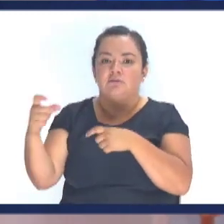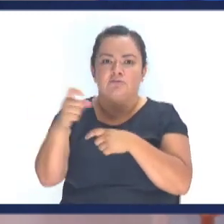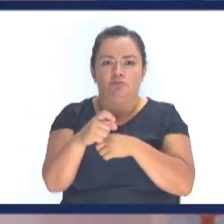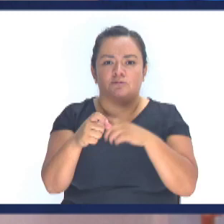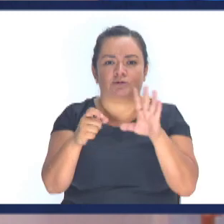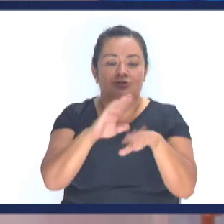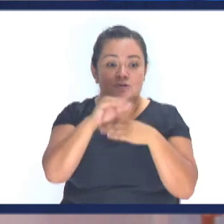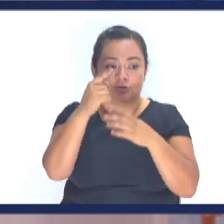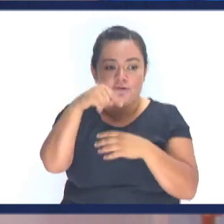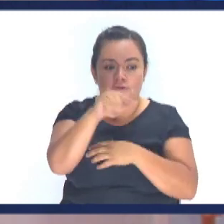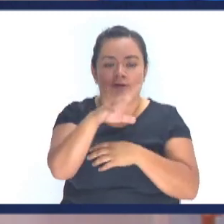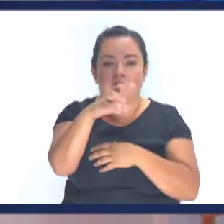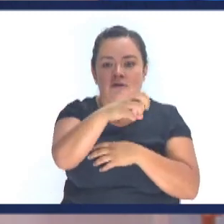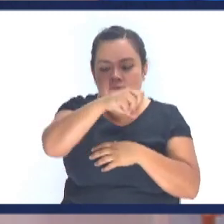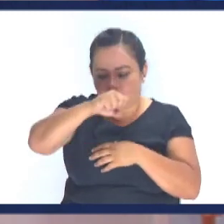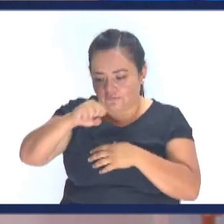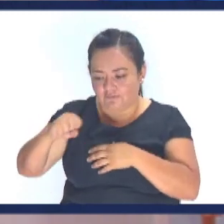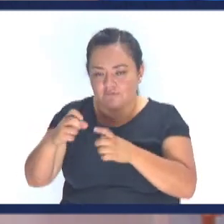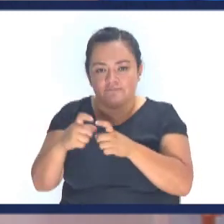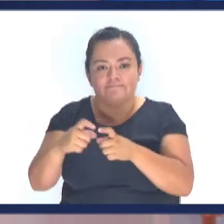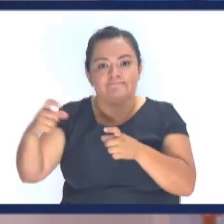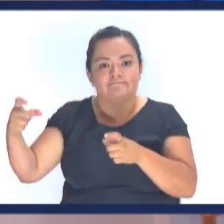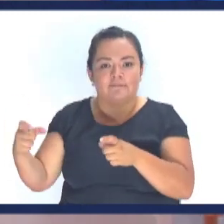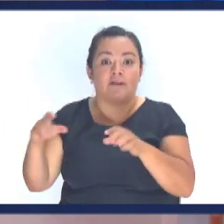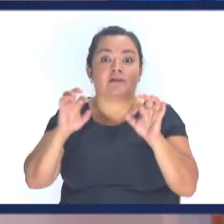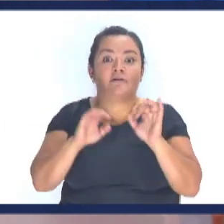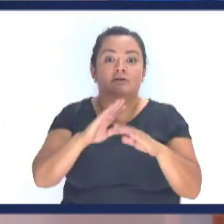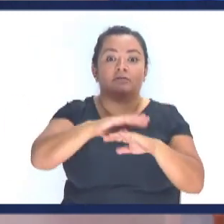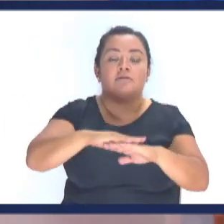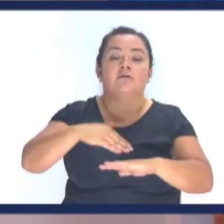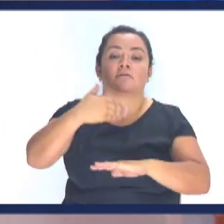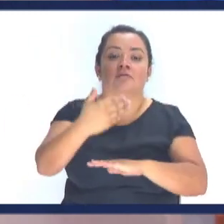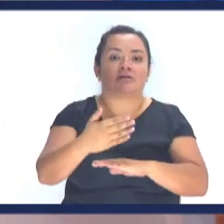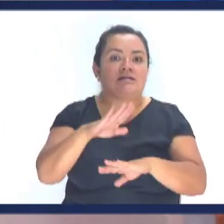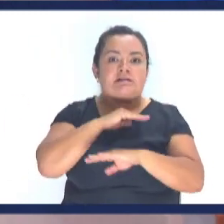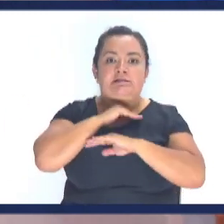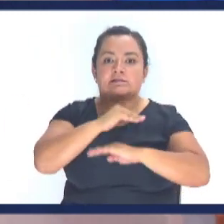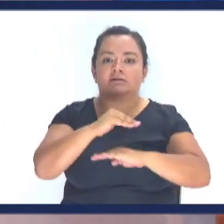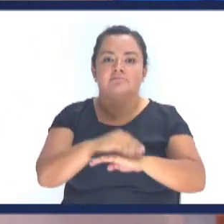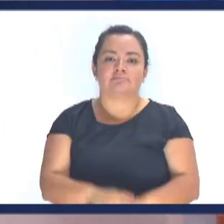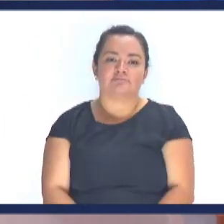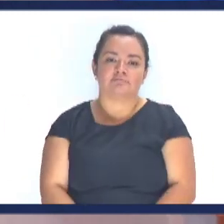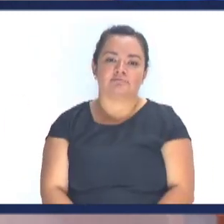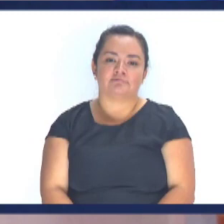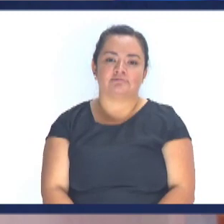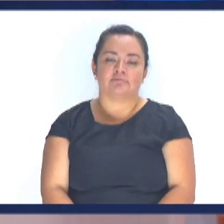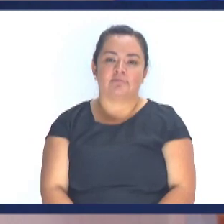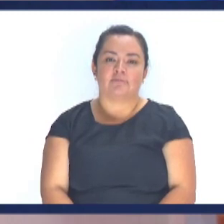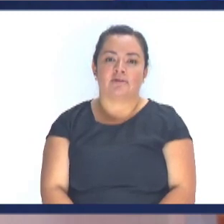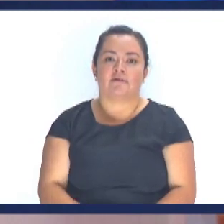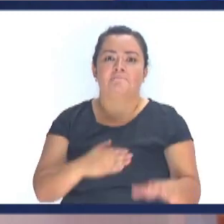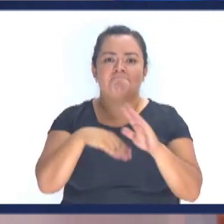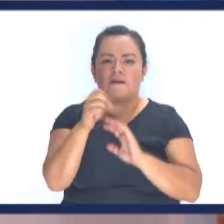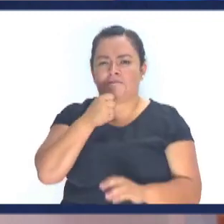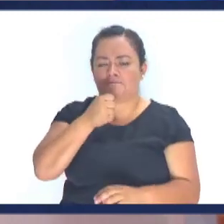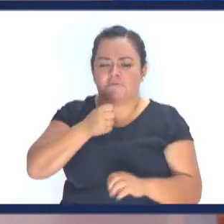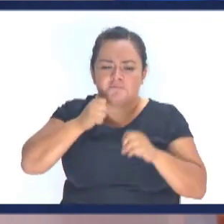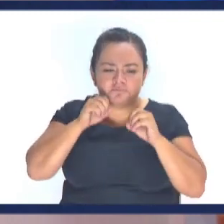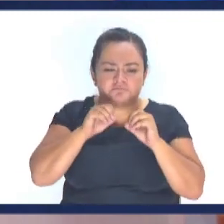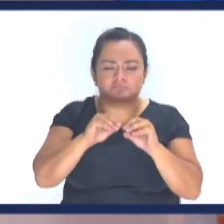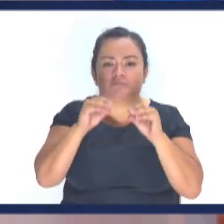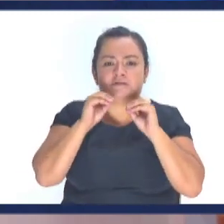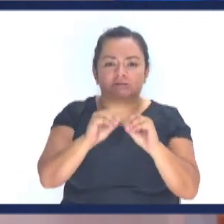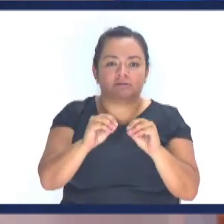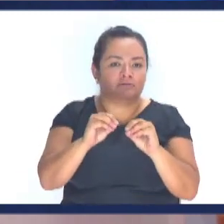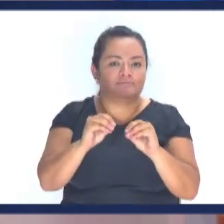Hacíame Todo lo que ahí está Porque la computadora Había llegado a su Capacidad Y por más información Que yo le